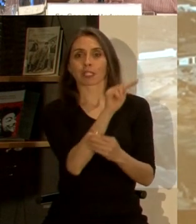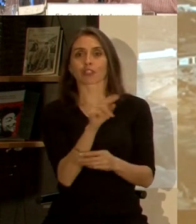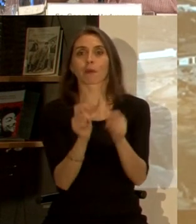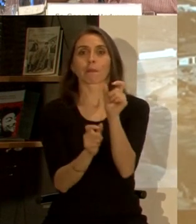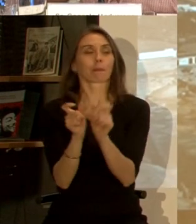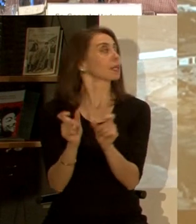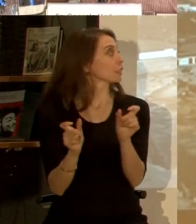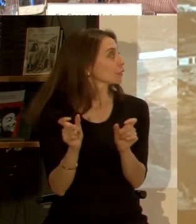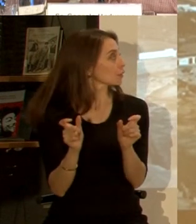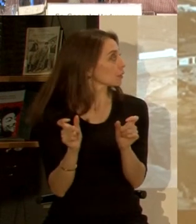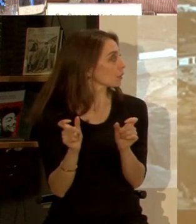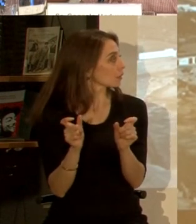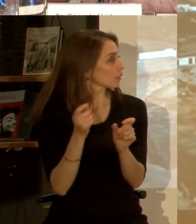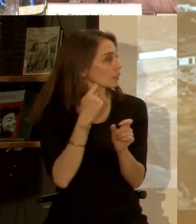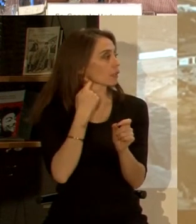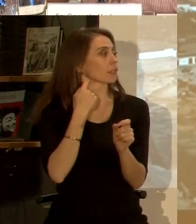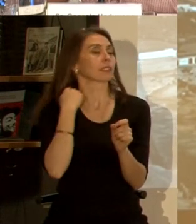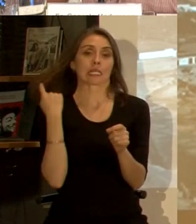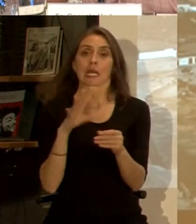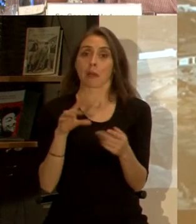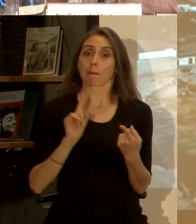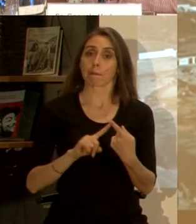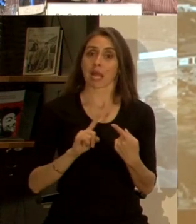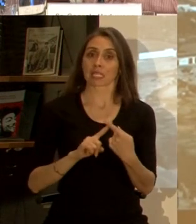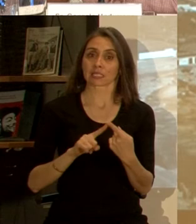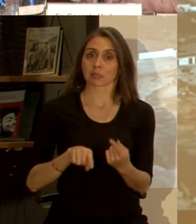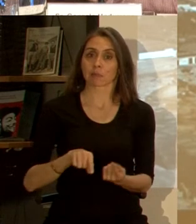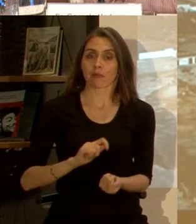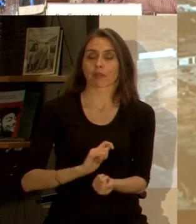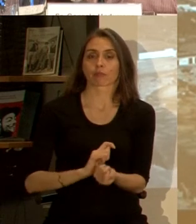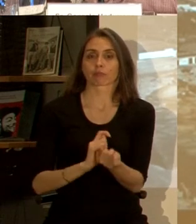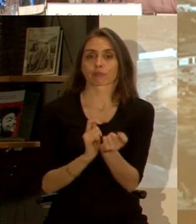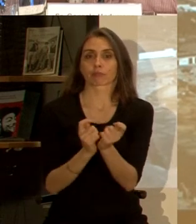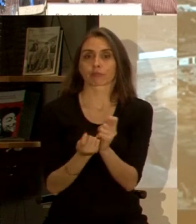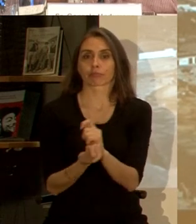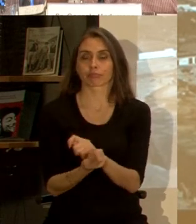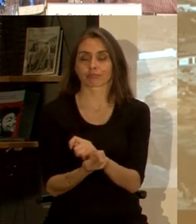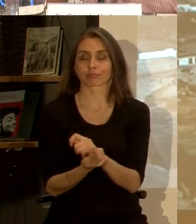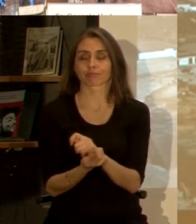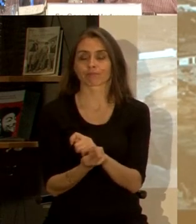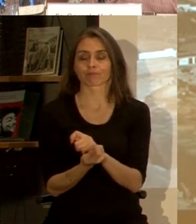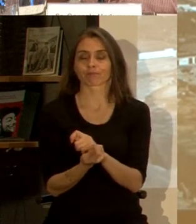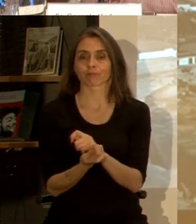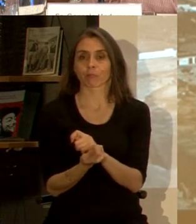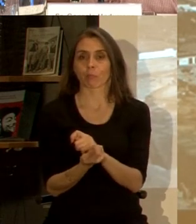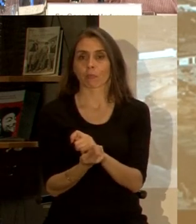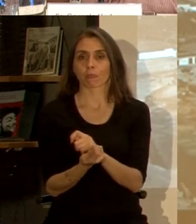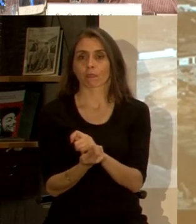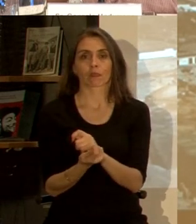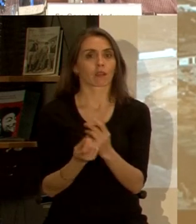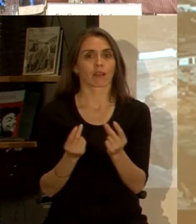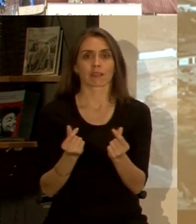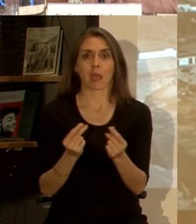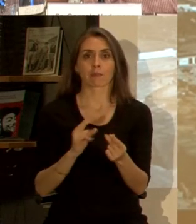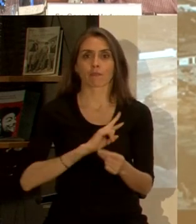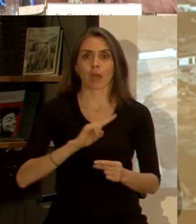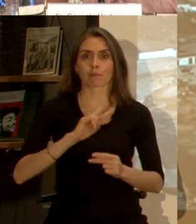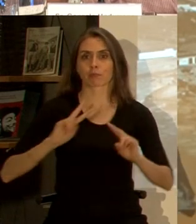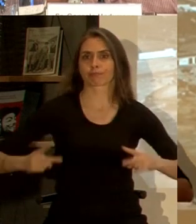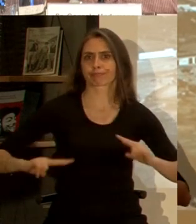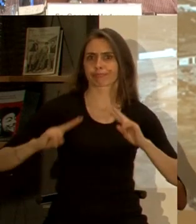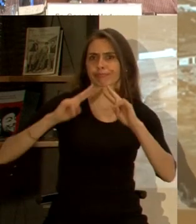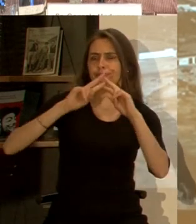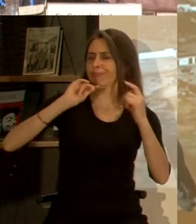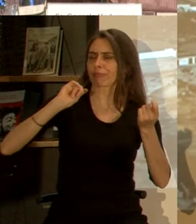activamente siendo parte, actores de esta transformación, de esta dinámica vertiginosa que tenía Valparaíso en ese